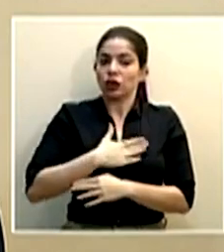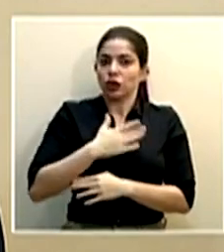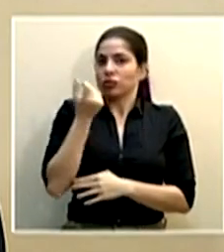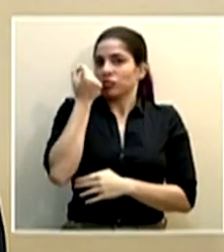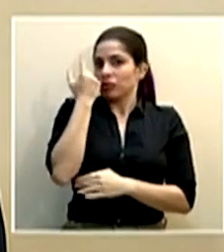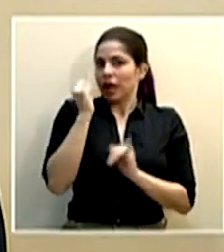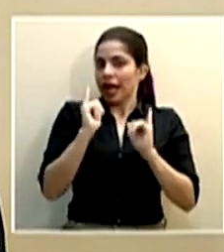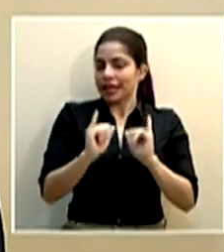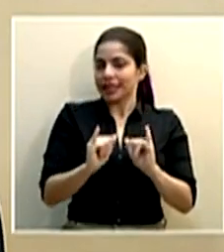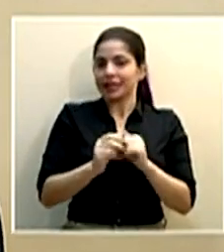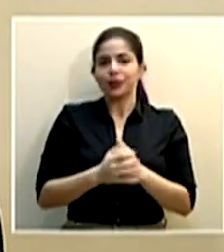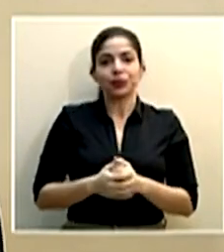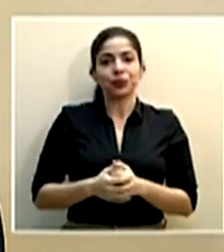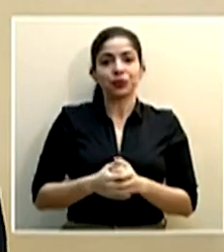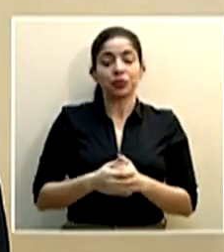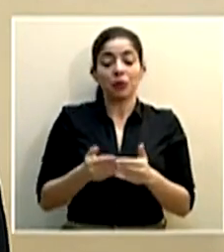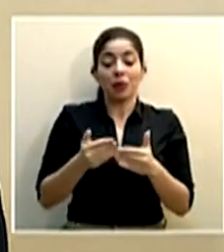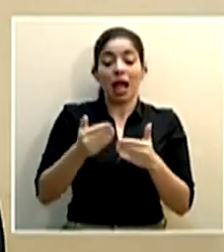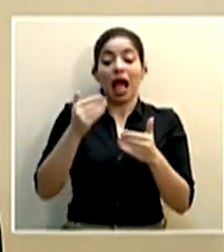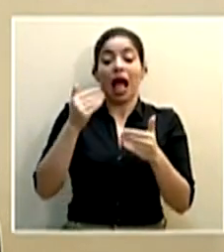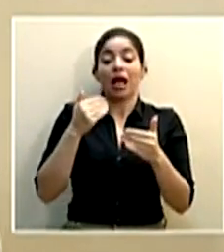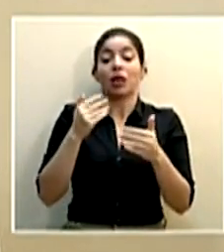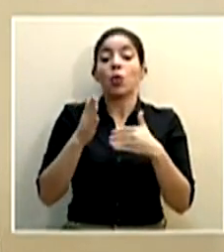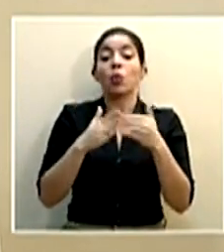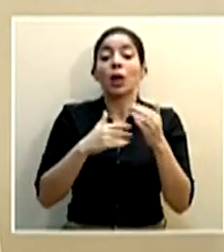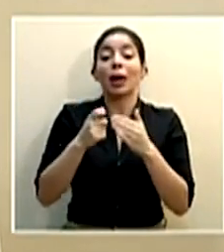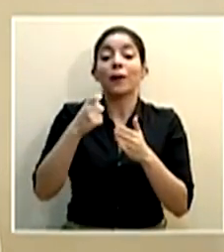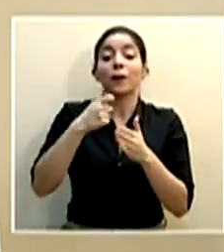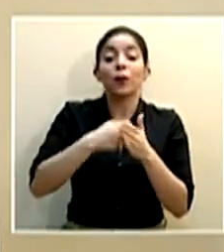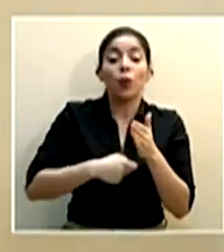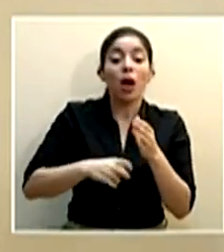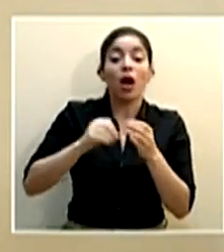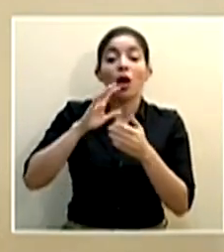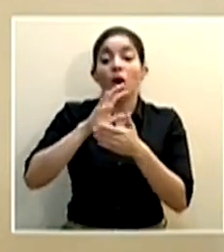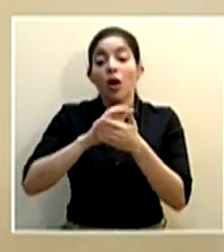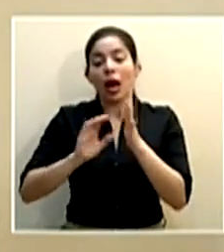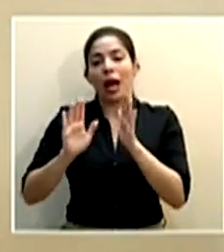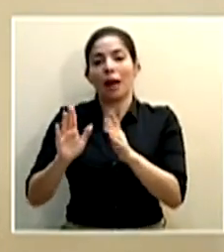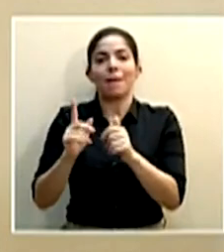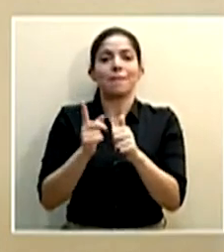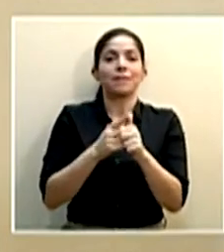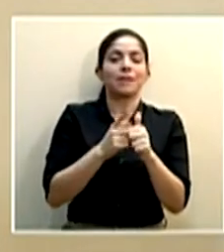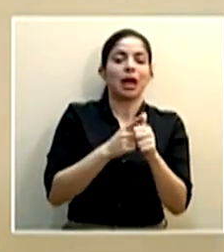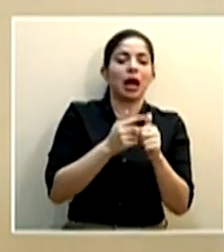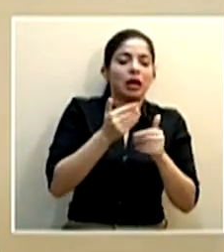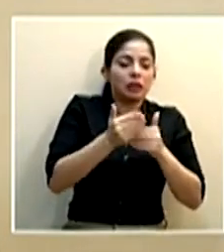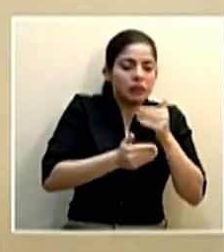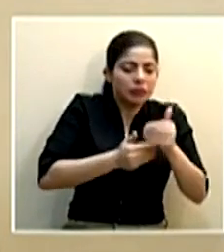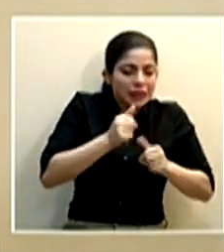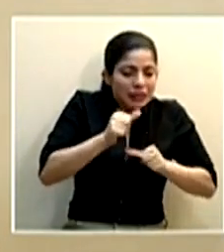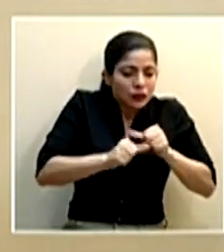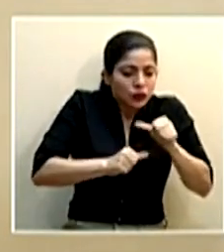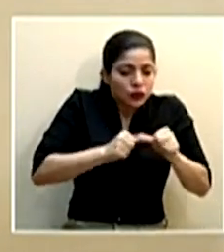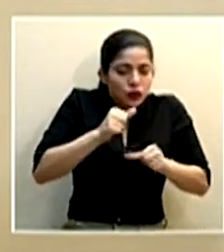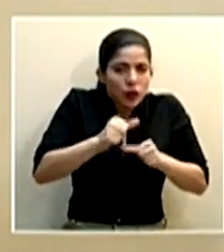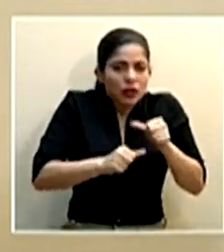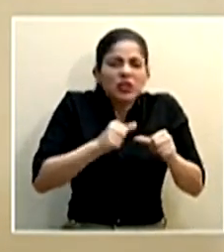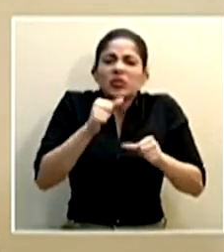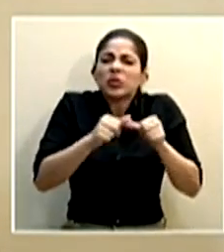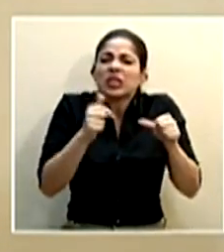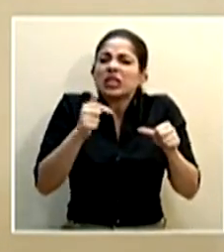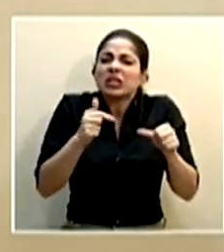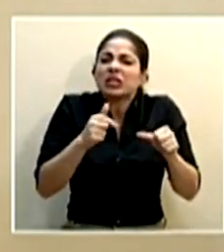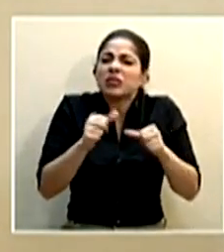entendido así, antes de hablar de cualquier tipo de impuesto u otra cosa, vamos a llevar adelante esfuerzos. Esfuerzos en qué sentido?